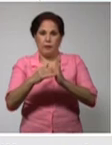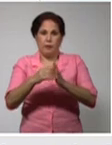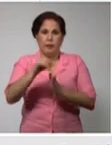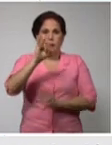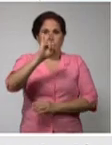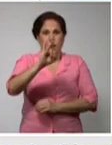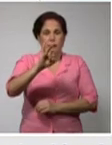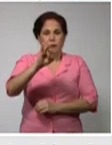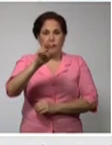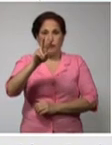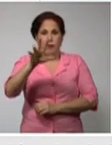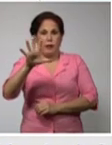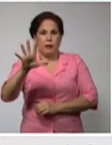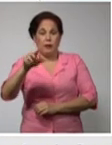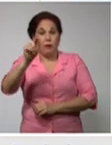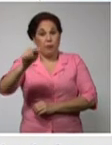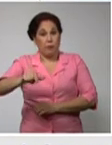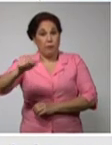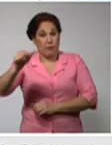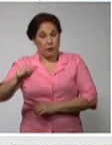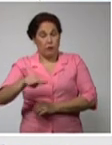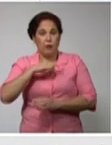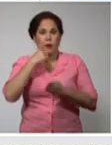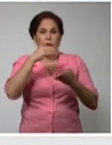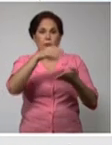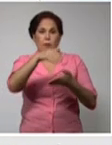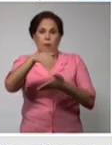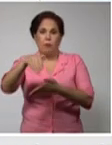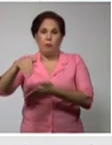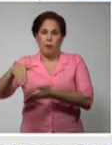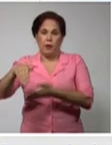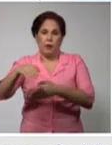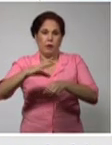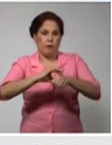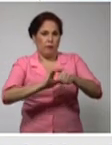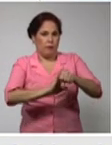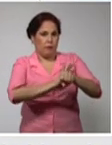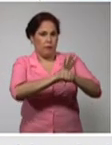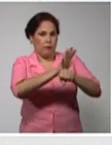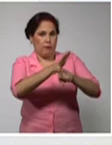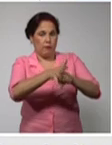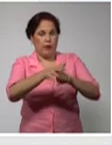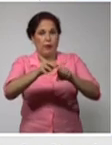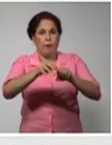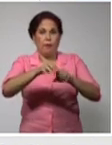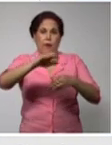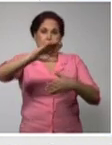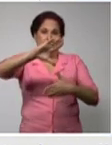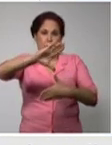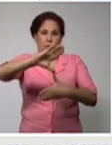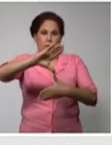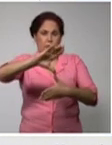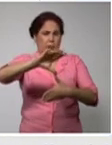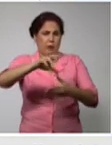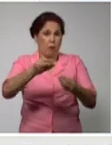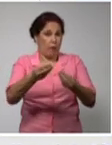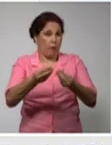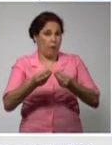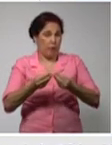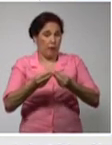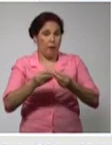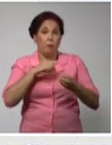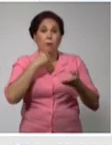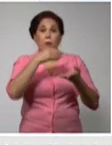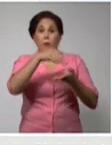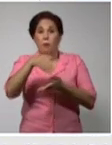725 personas que han fallecido con COVID-19 en nuestra región eso nos da una letalidad